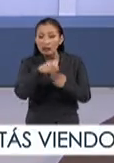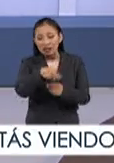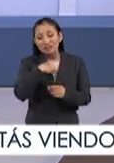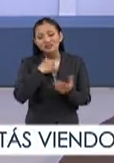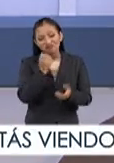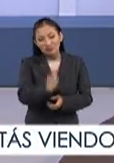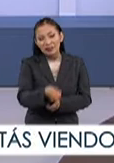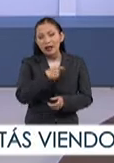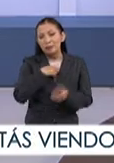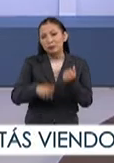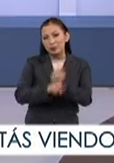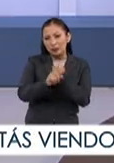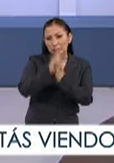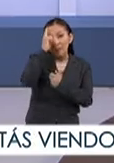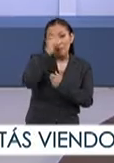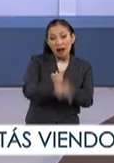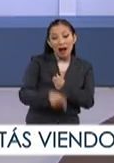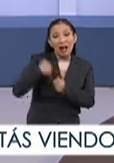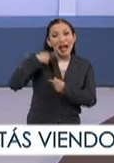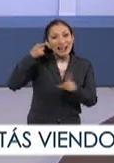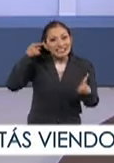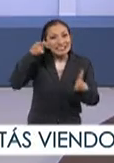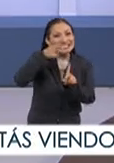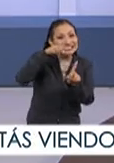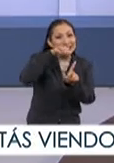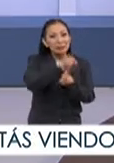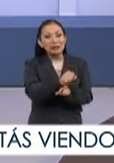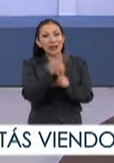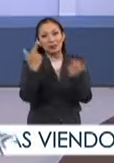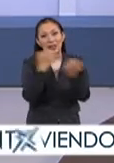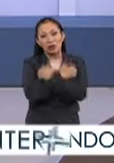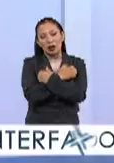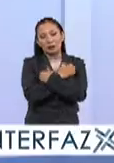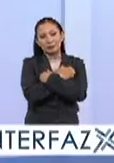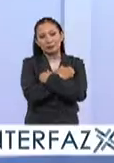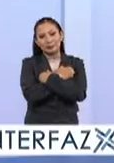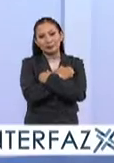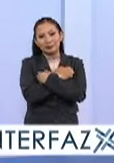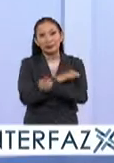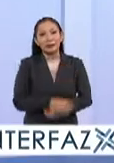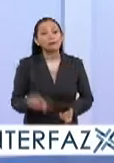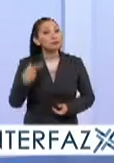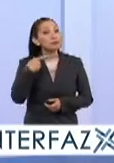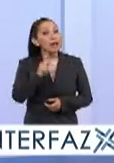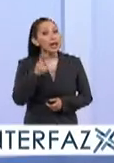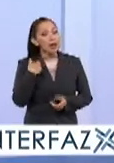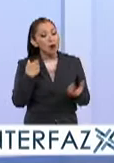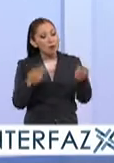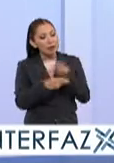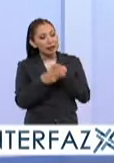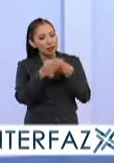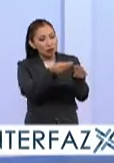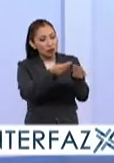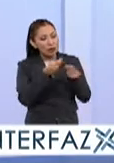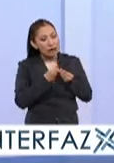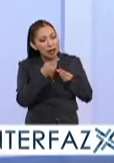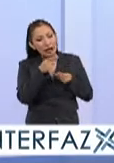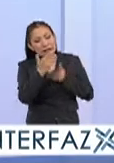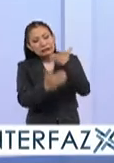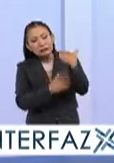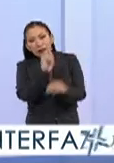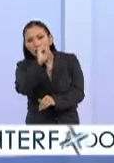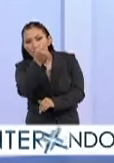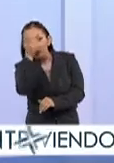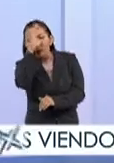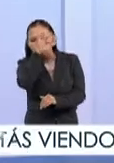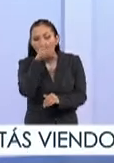representando obstáculos importantes para alcanzar nuestro objetivo de la educación. Sin embargo, las herramientas que nos ha acercado el avance de